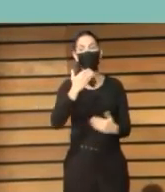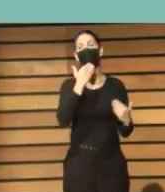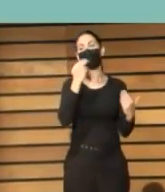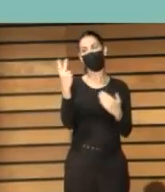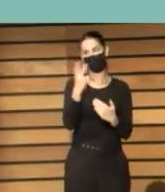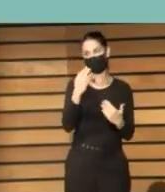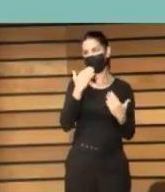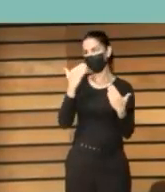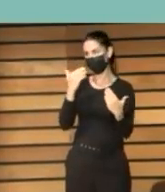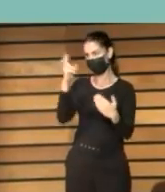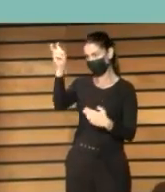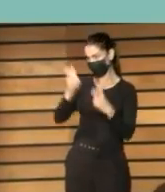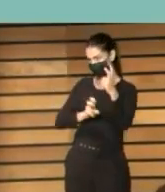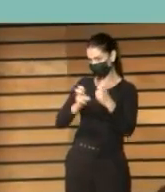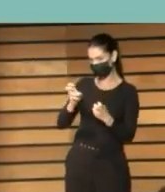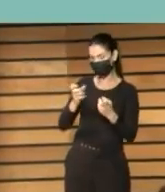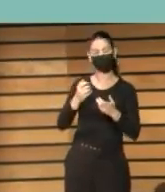nosotros.